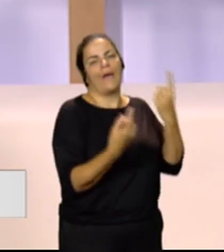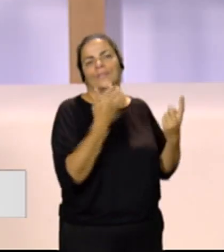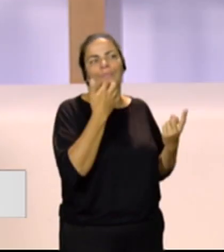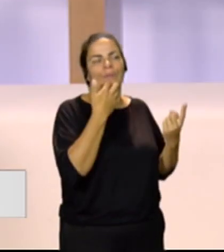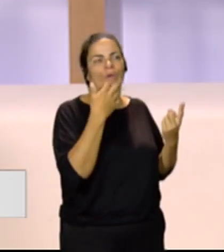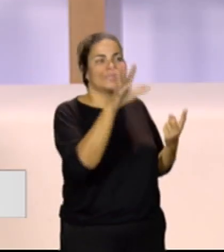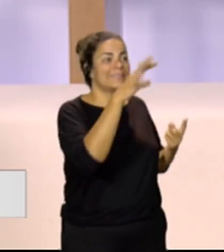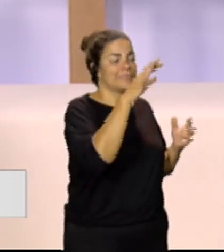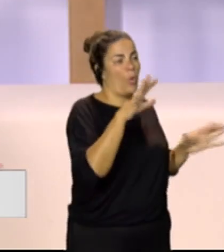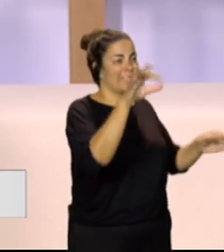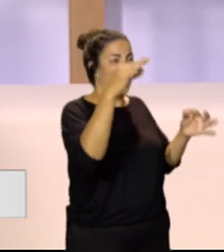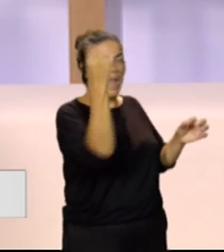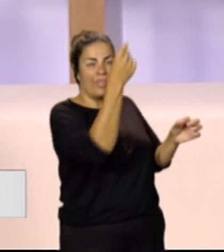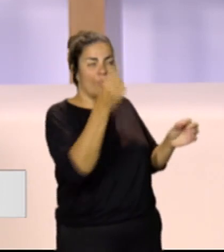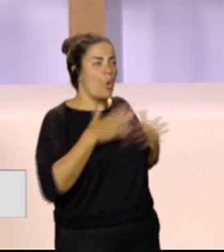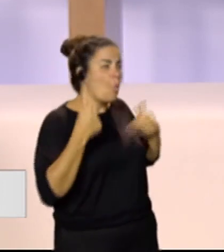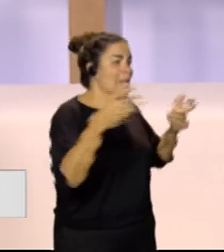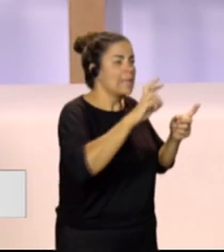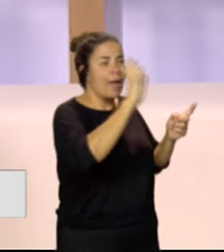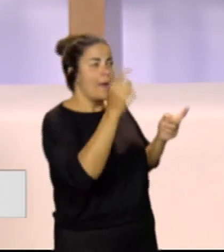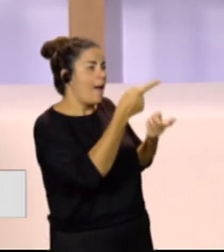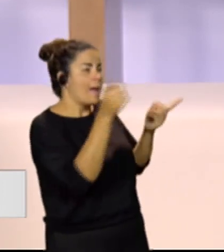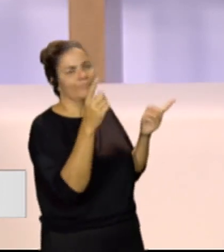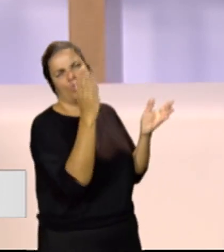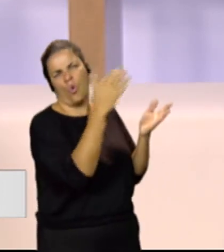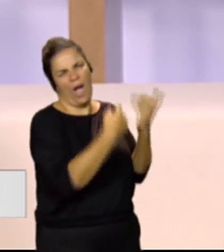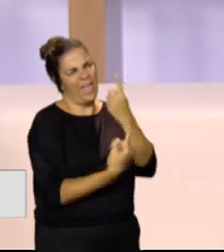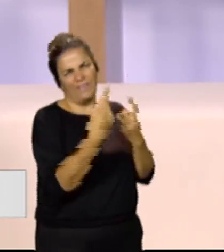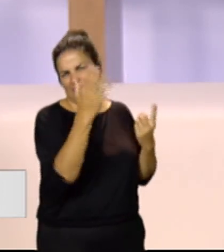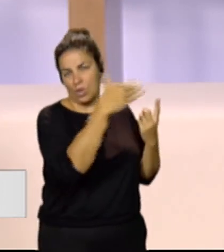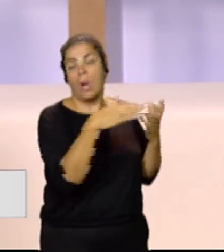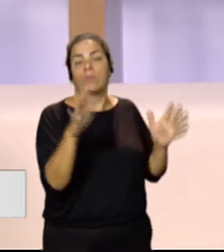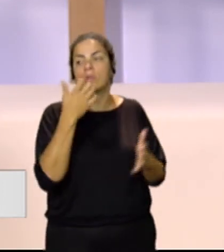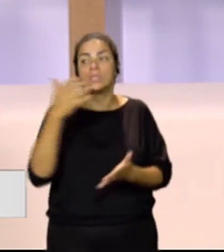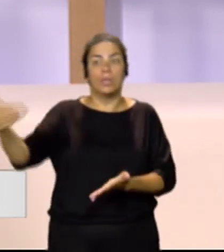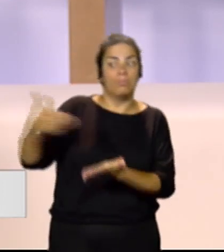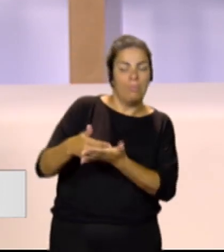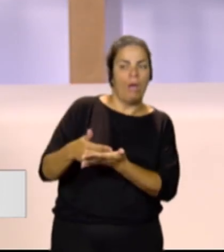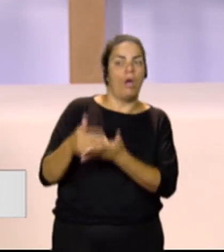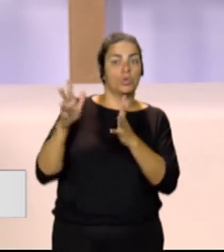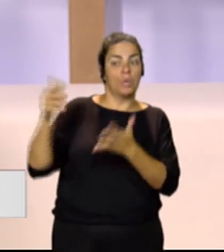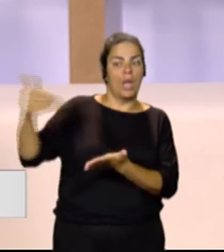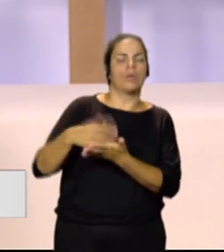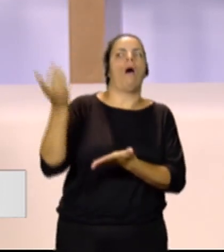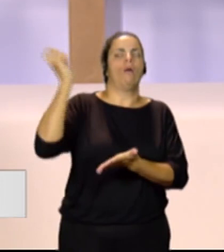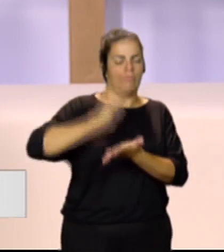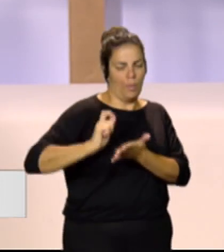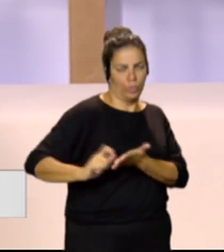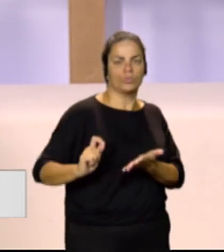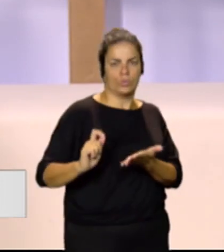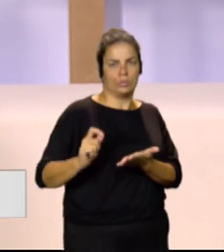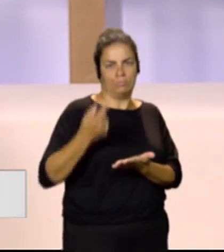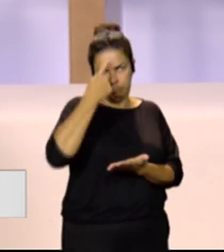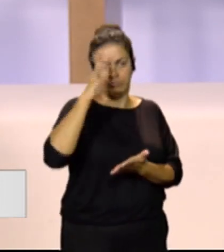del estampado que quieras, depende de lo que encuentre en el mercado. Pero sí es verdad que todas las sugerencias me las apunto y, oye, siempre son bienvenidas y se